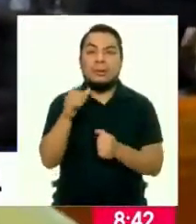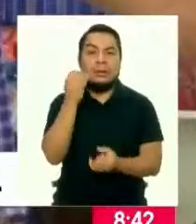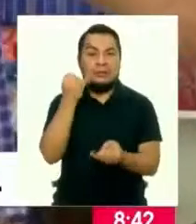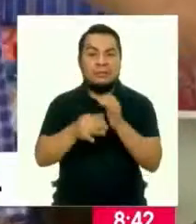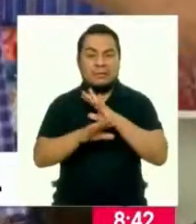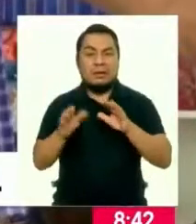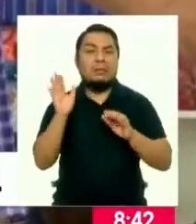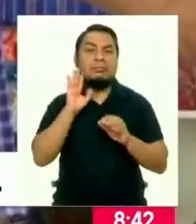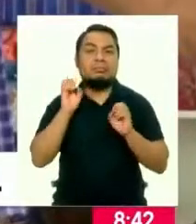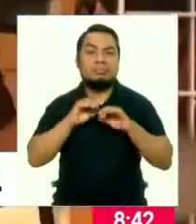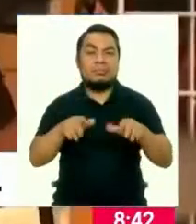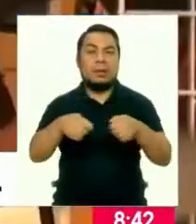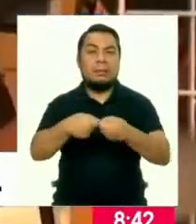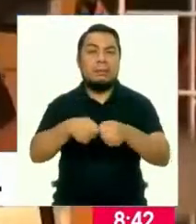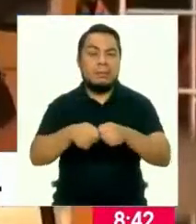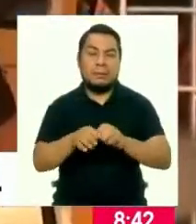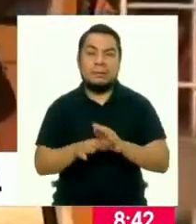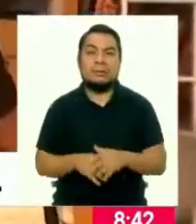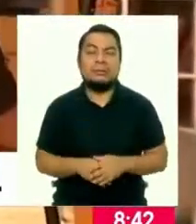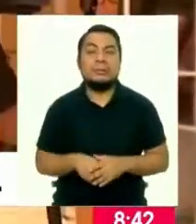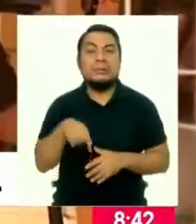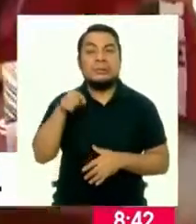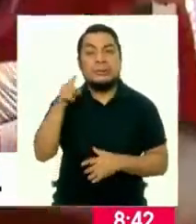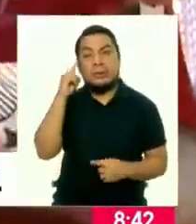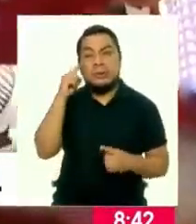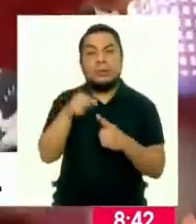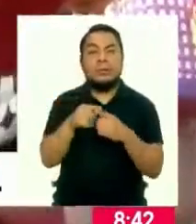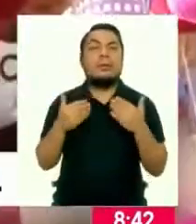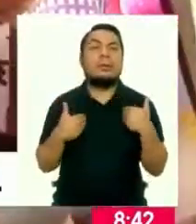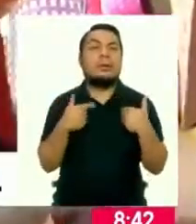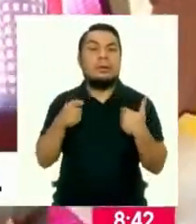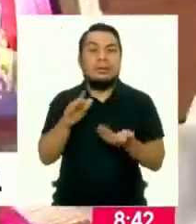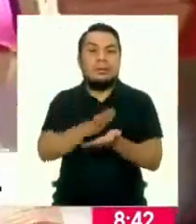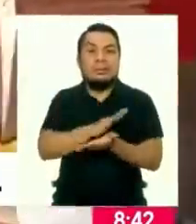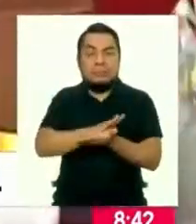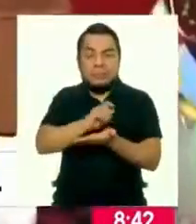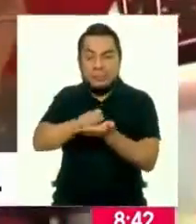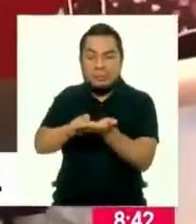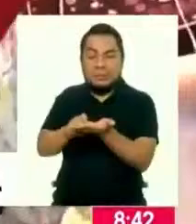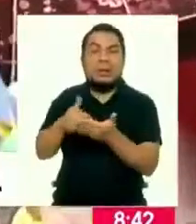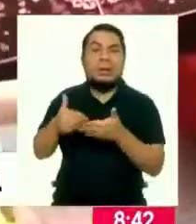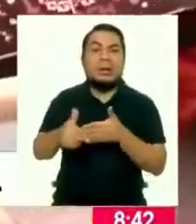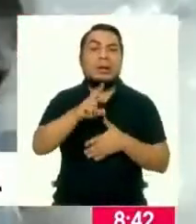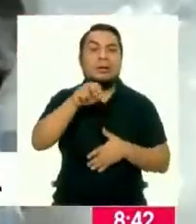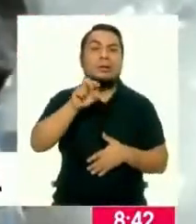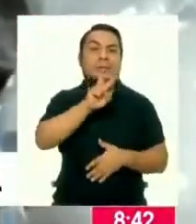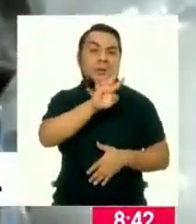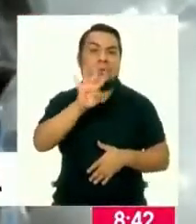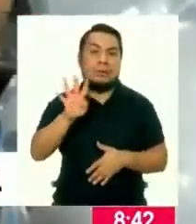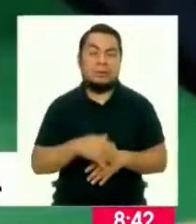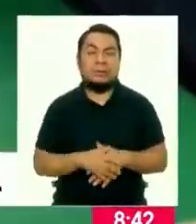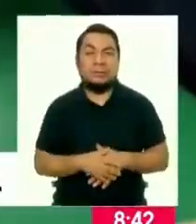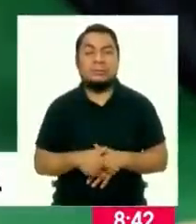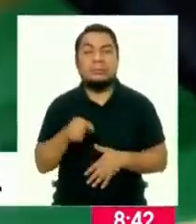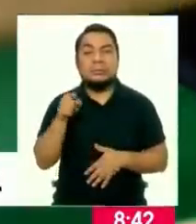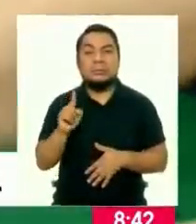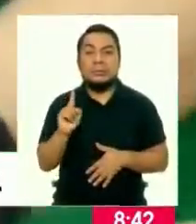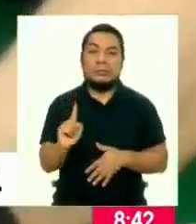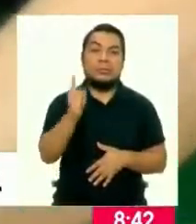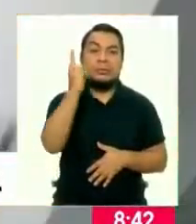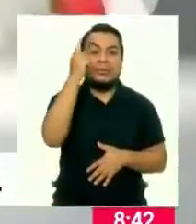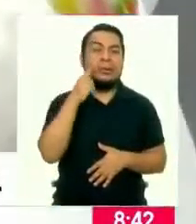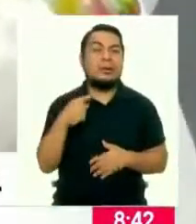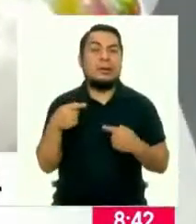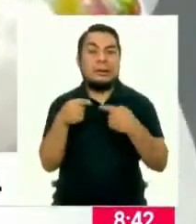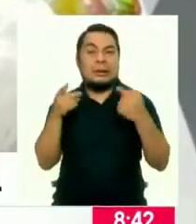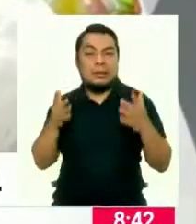la contaminación por plástico. El objetivo es tener este documento en el año 2024. Uno de los principales